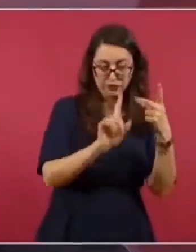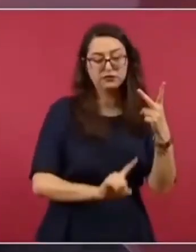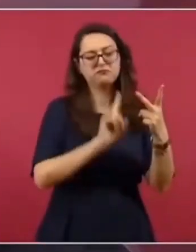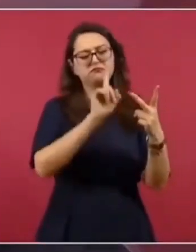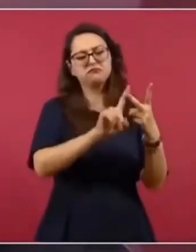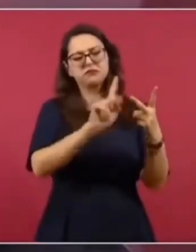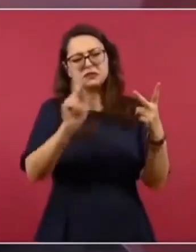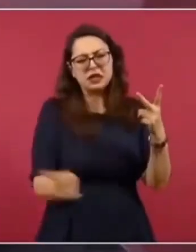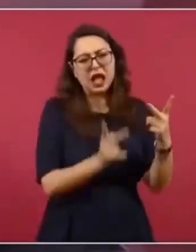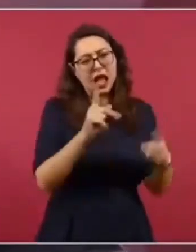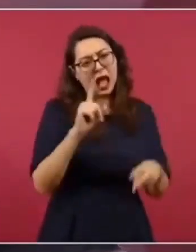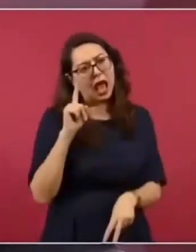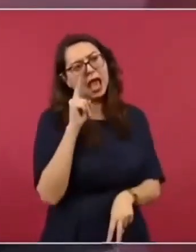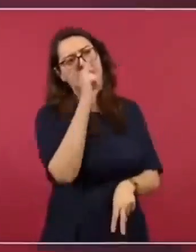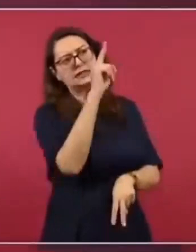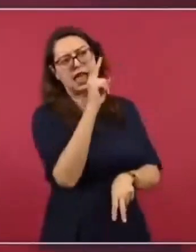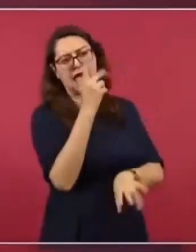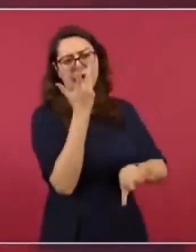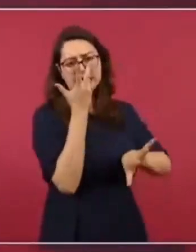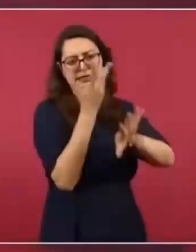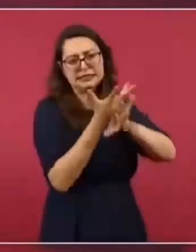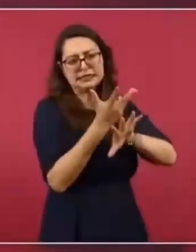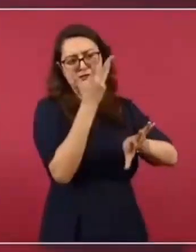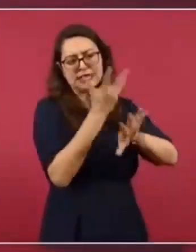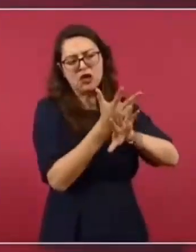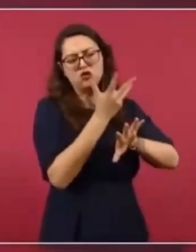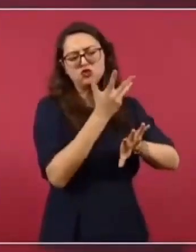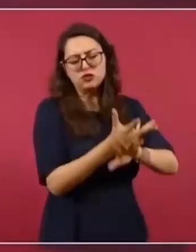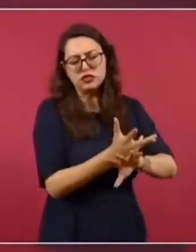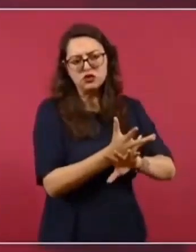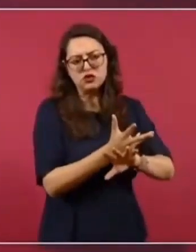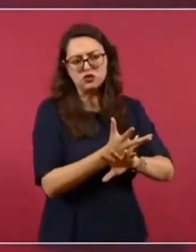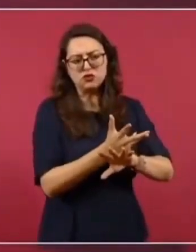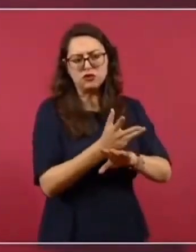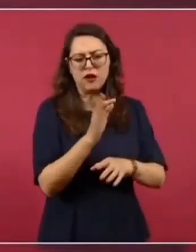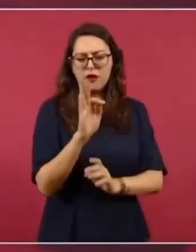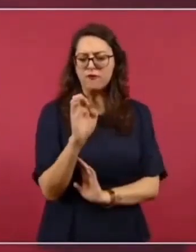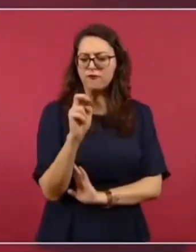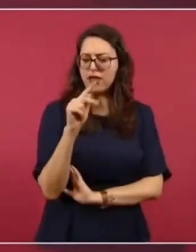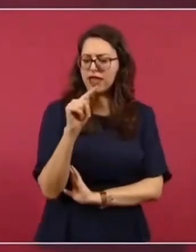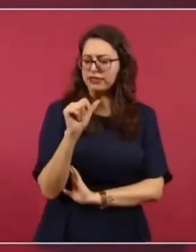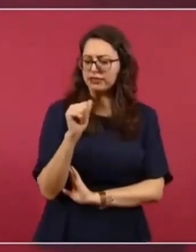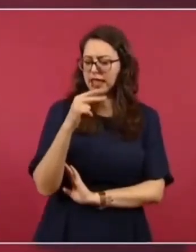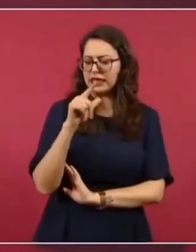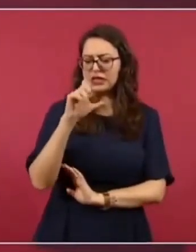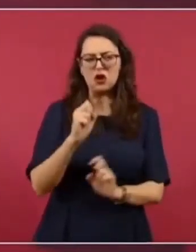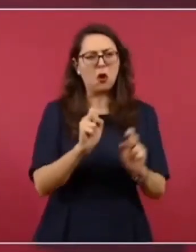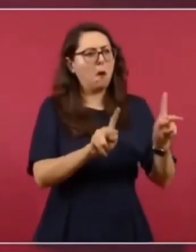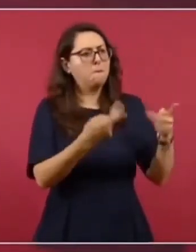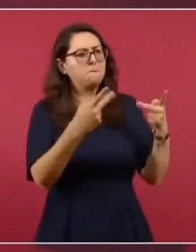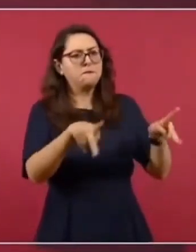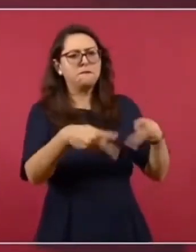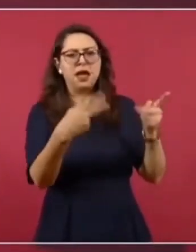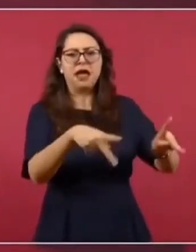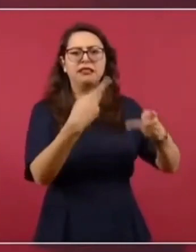en Estados Unidos?